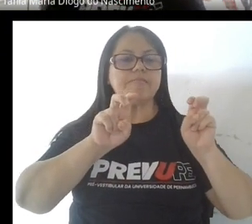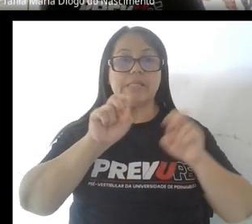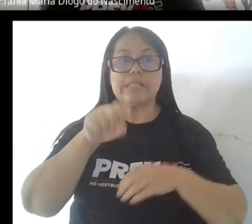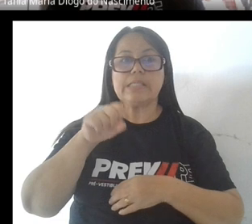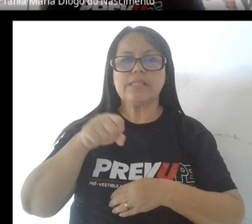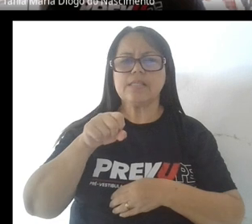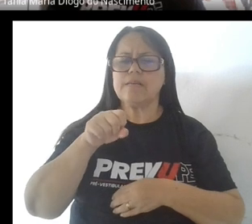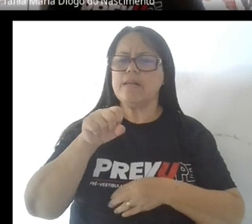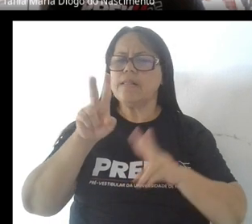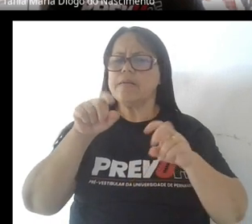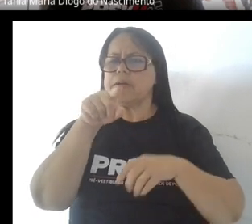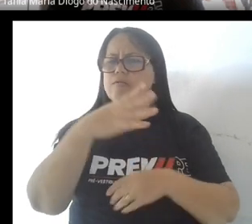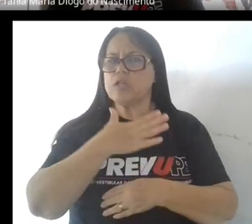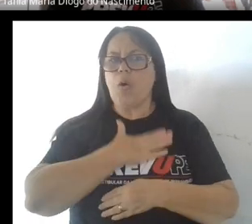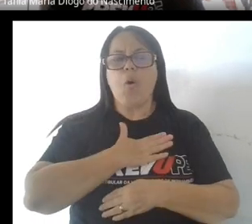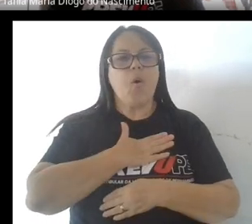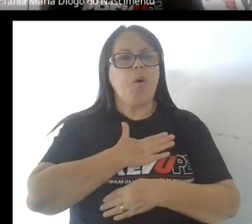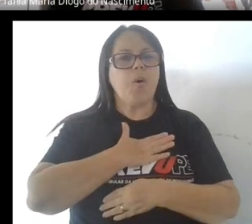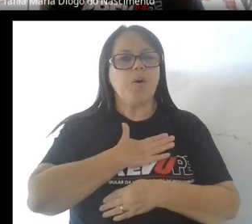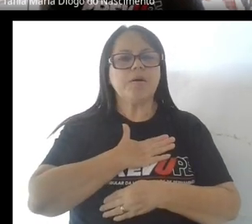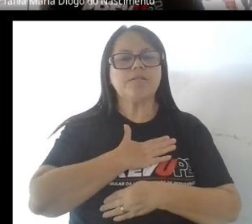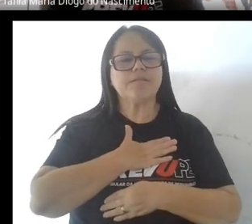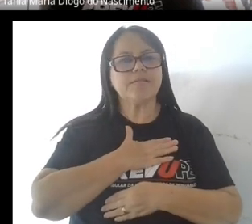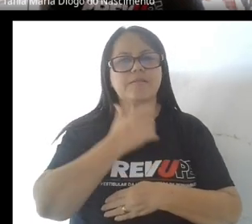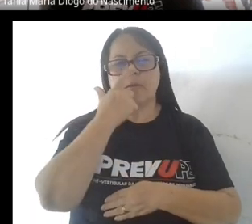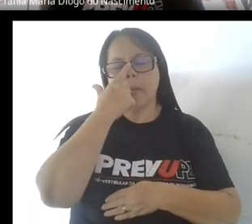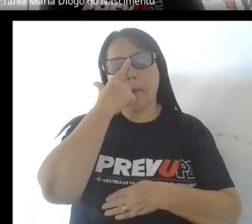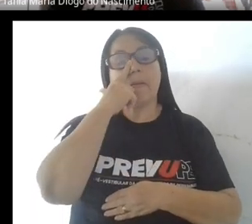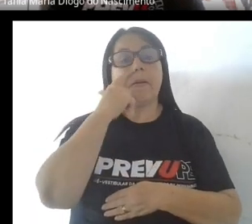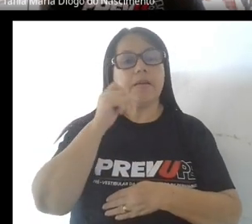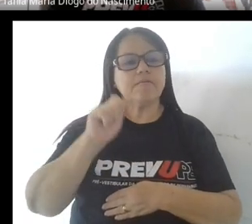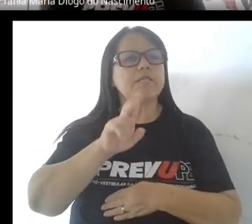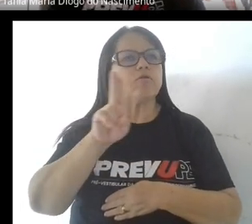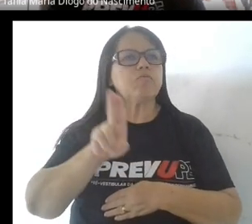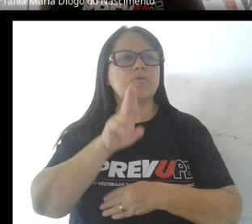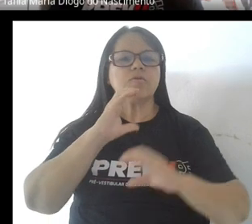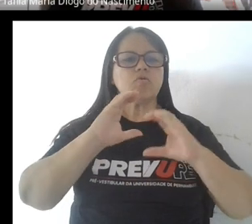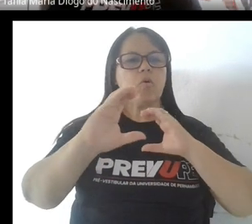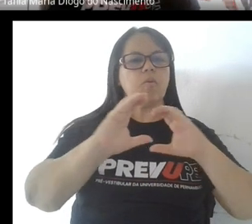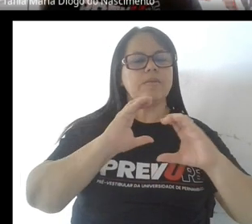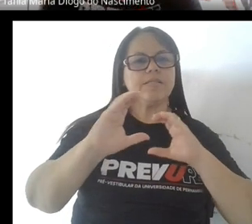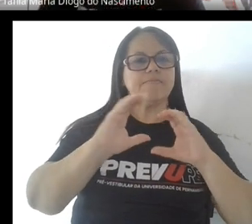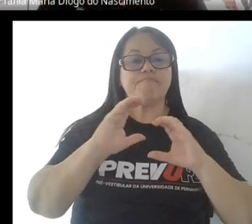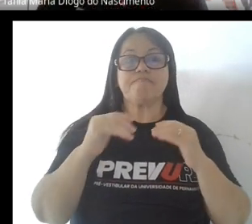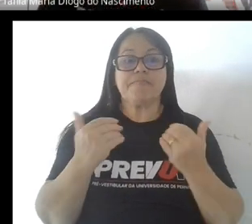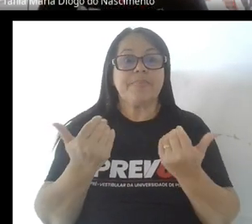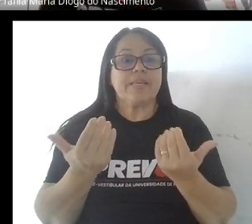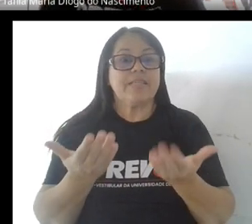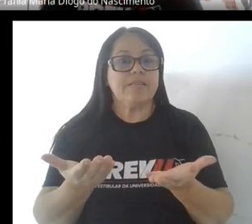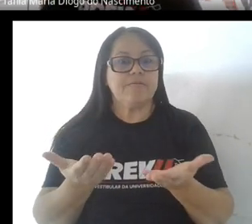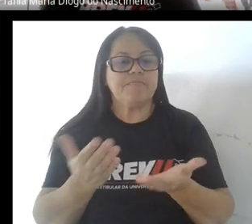los temas que más te gustan y fíjate en los contextos de uso comunicativo. Entonces, para